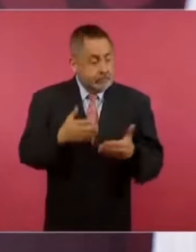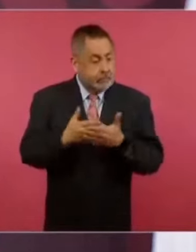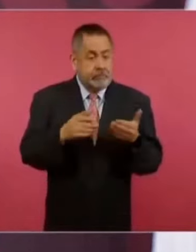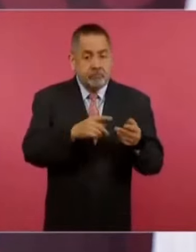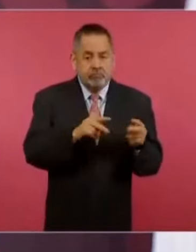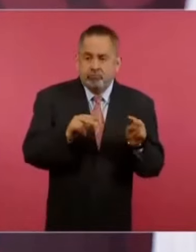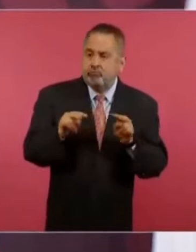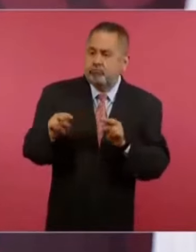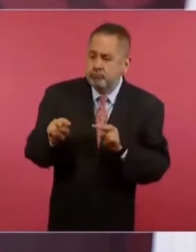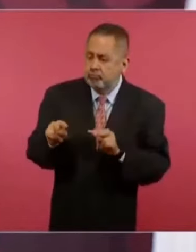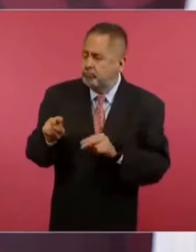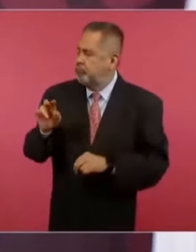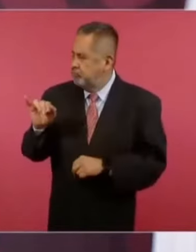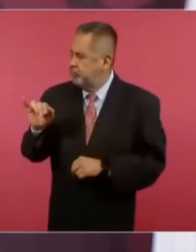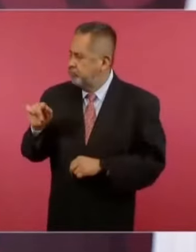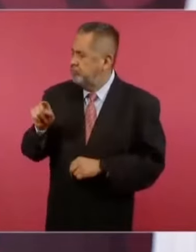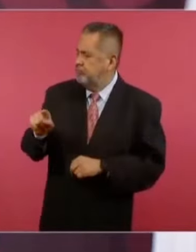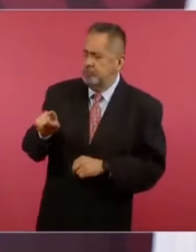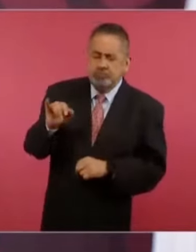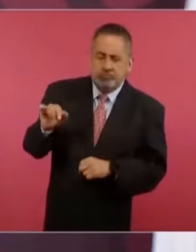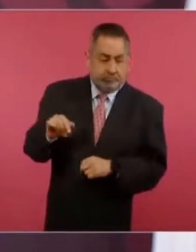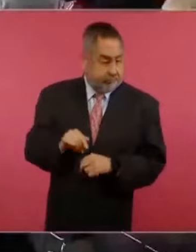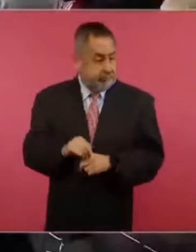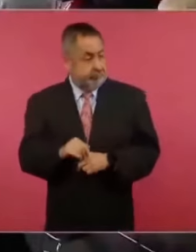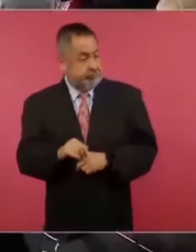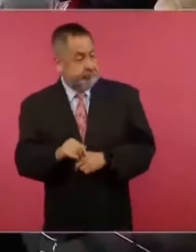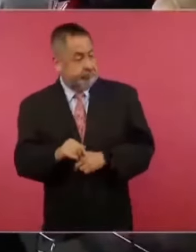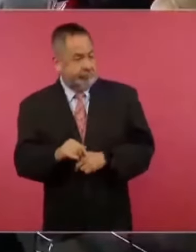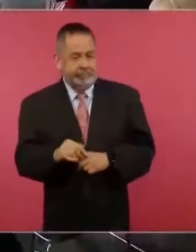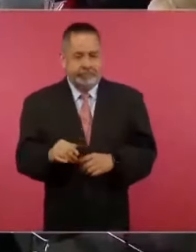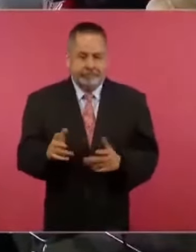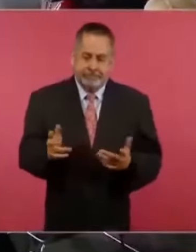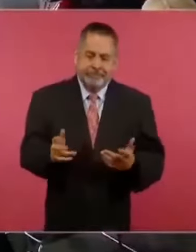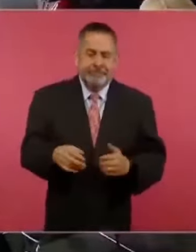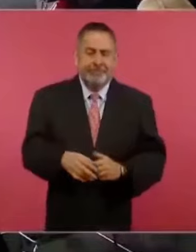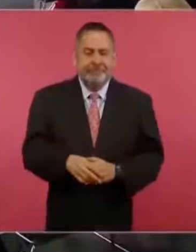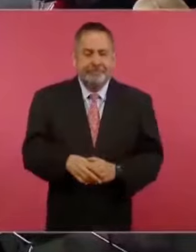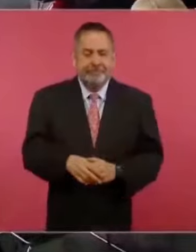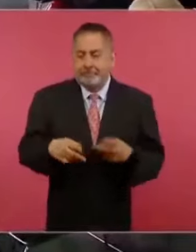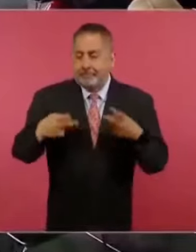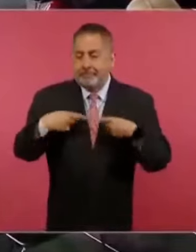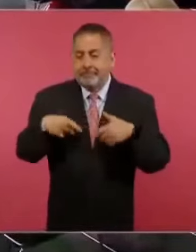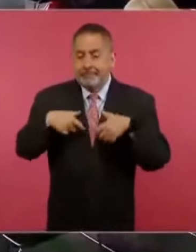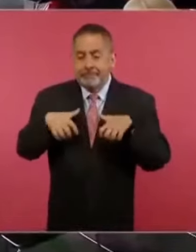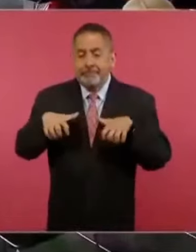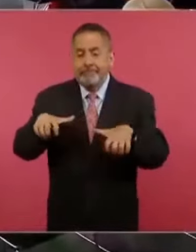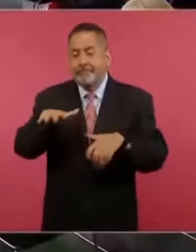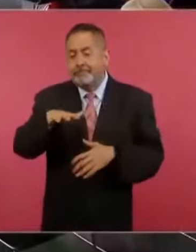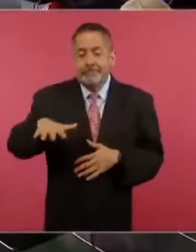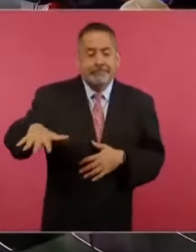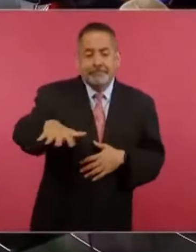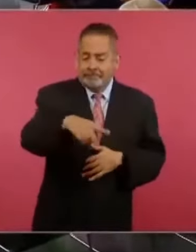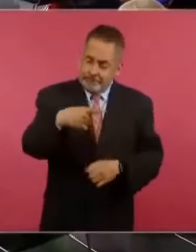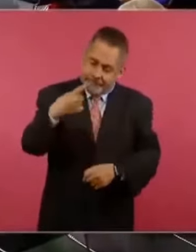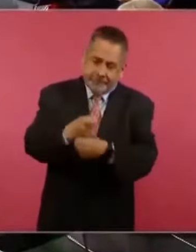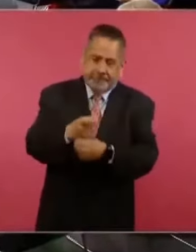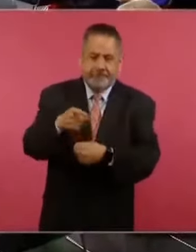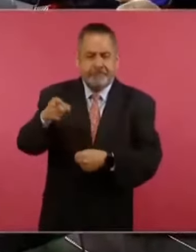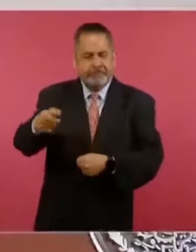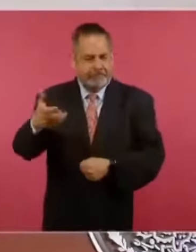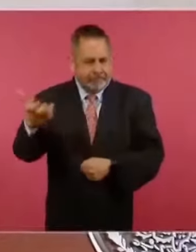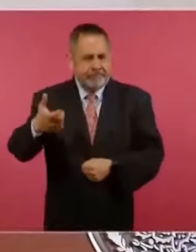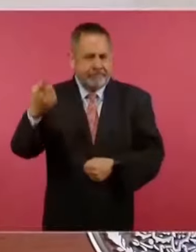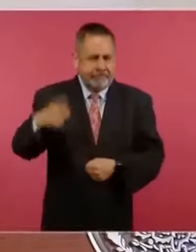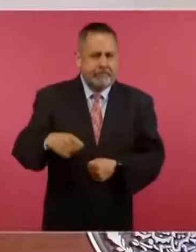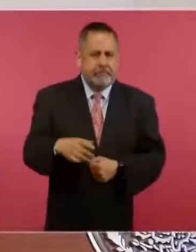ya es el pueblo el actor principal. Hemos